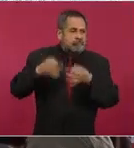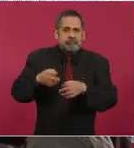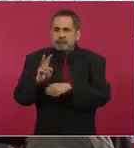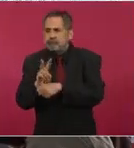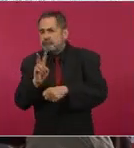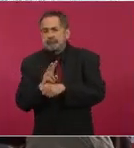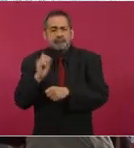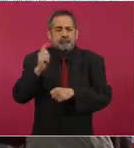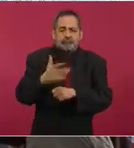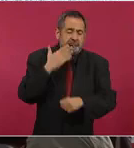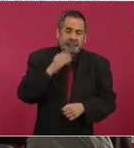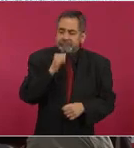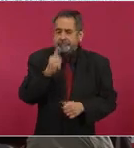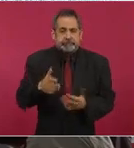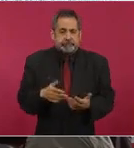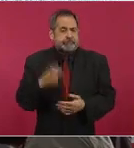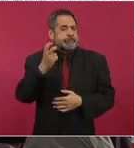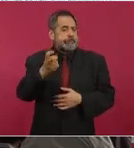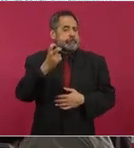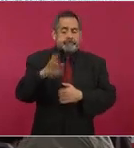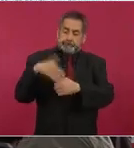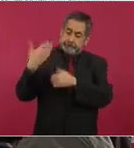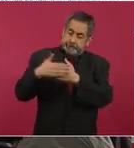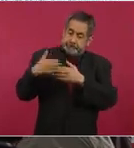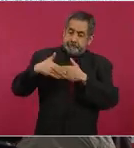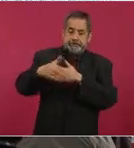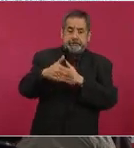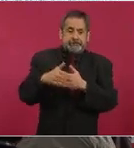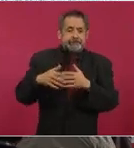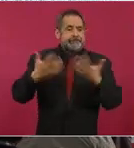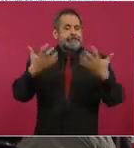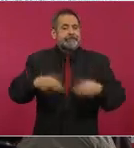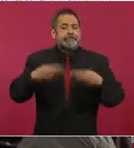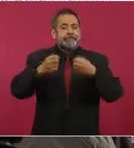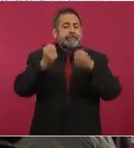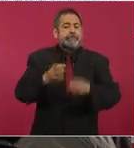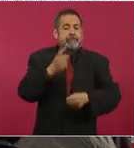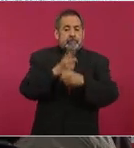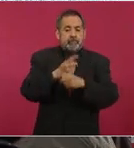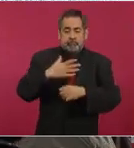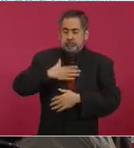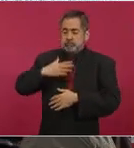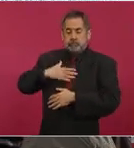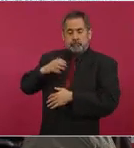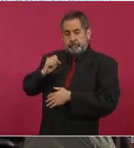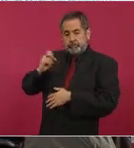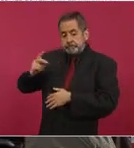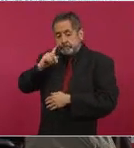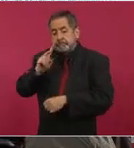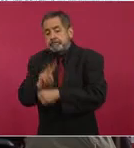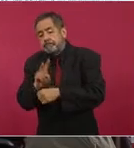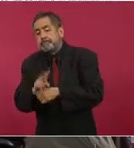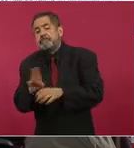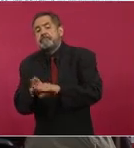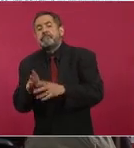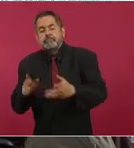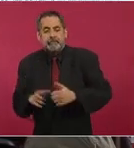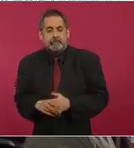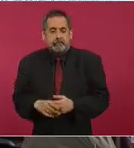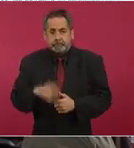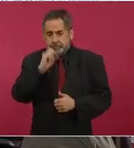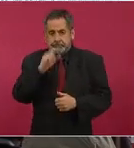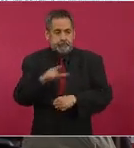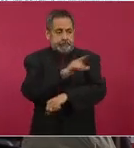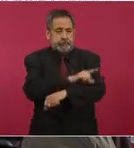se va a revisar a todas las empresas de seguridad privada, que es una competencia de la Secretaría de Seguridad y ya la Liga requirió